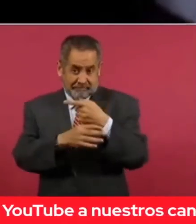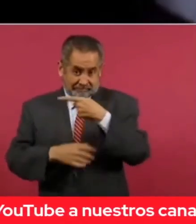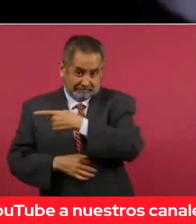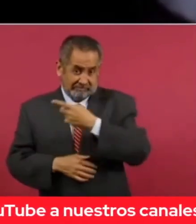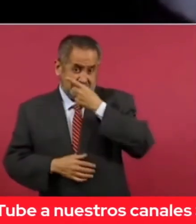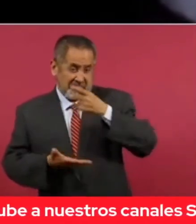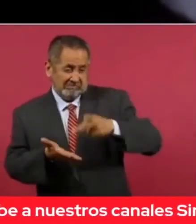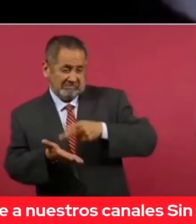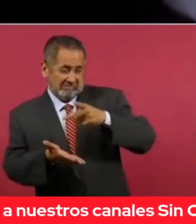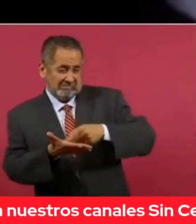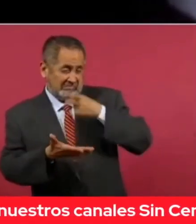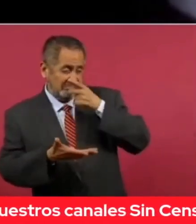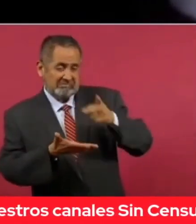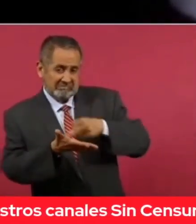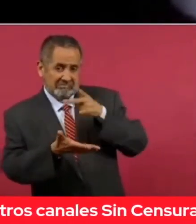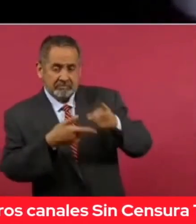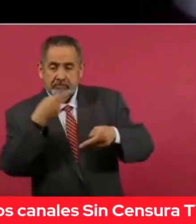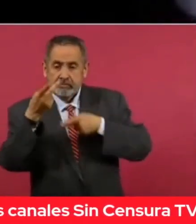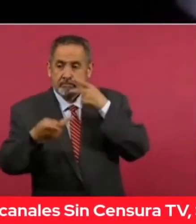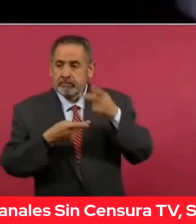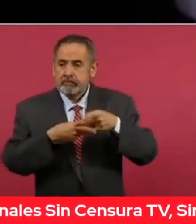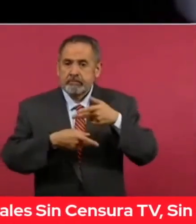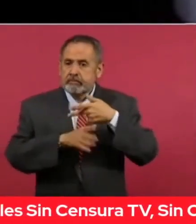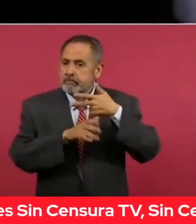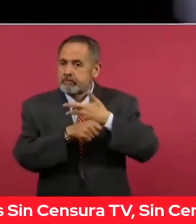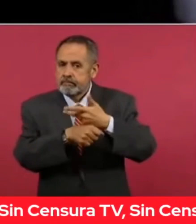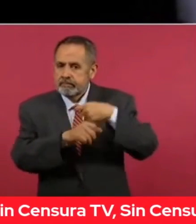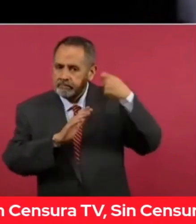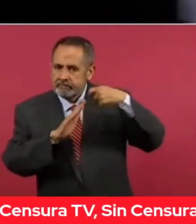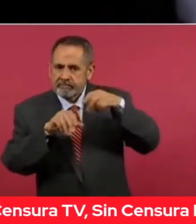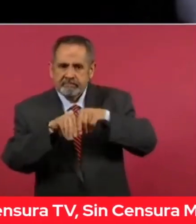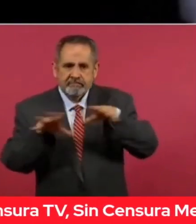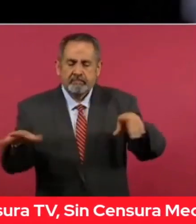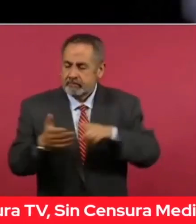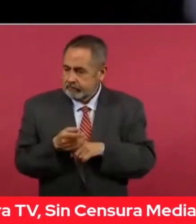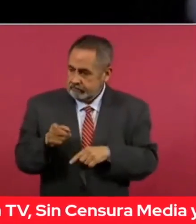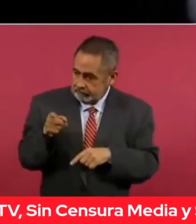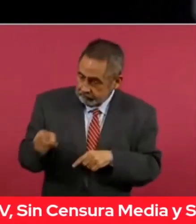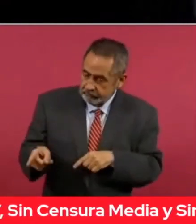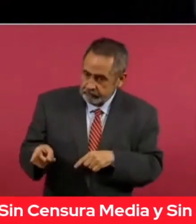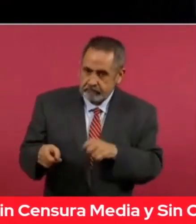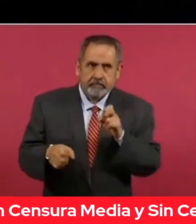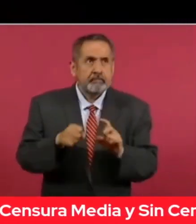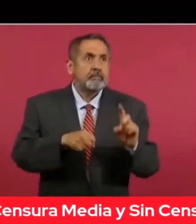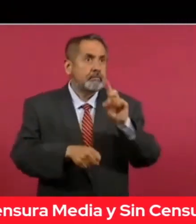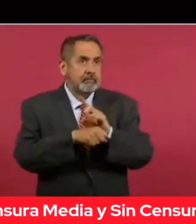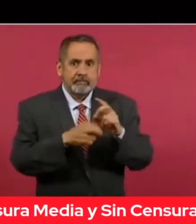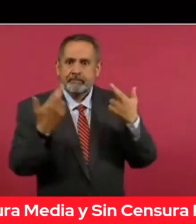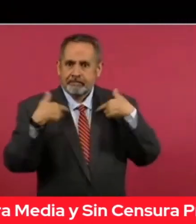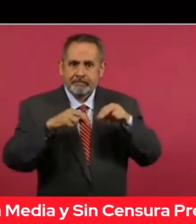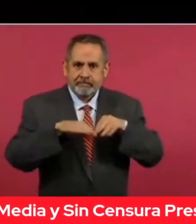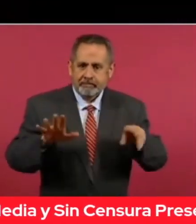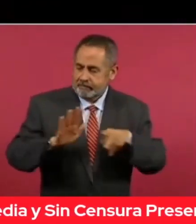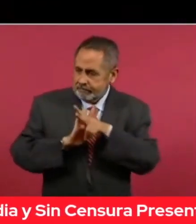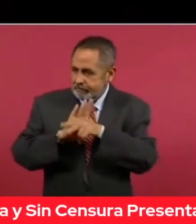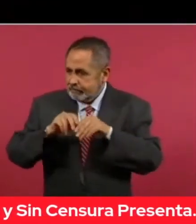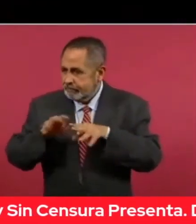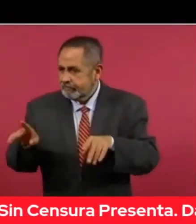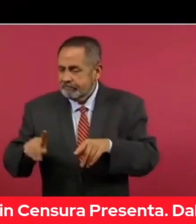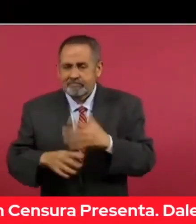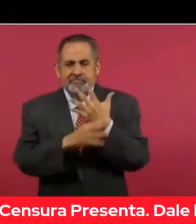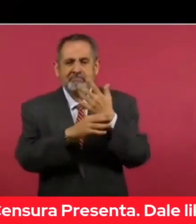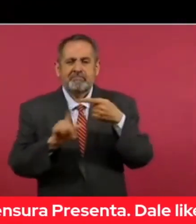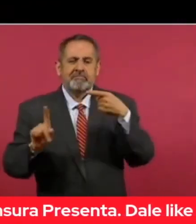Guajardo, reveladas en un video inédito en Sin Embargo, Este Día del Maestro, corresponden